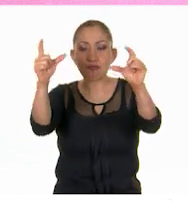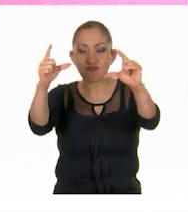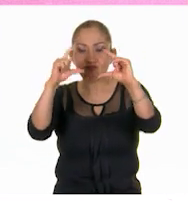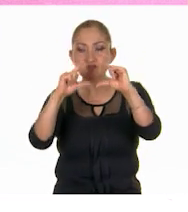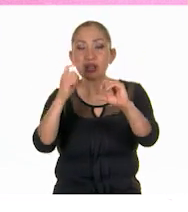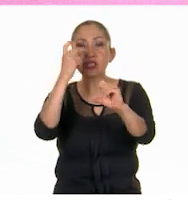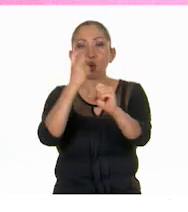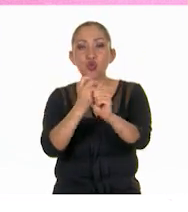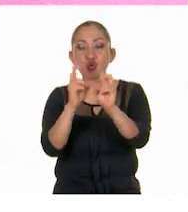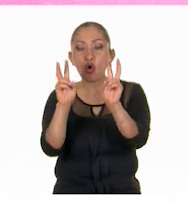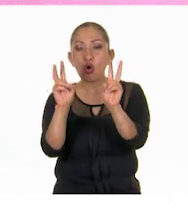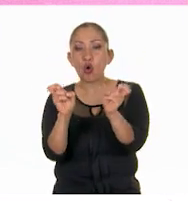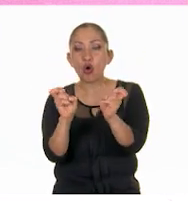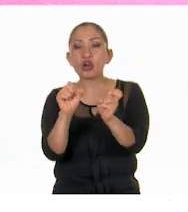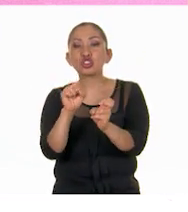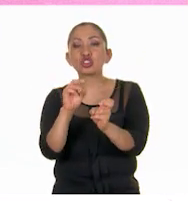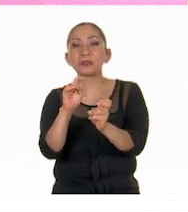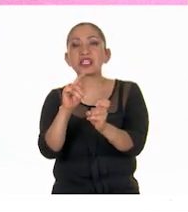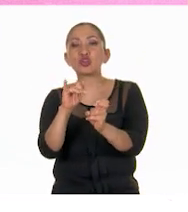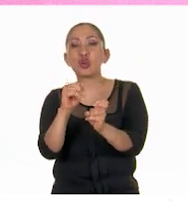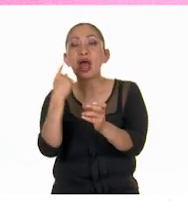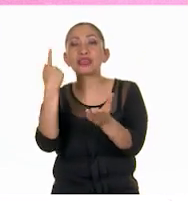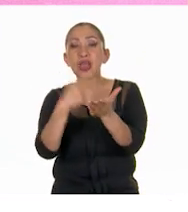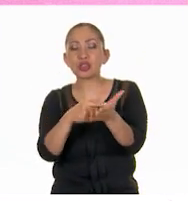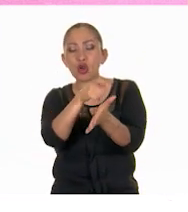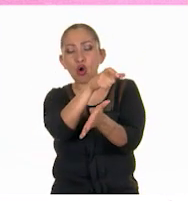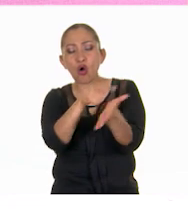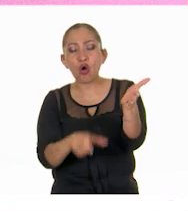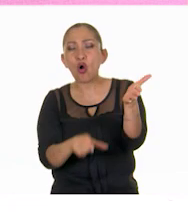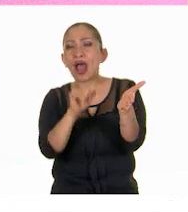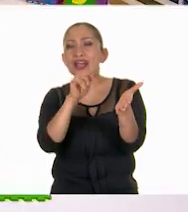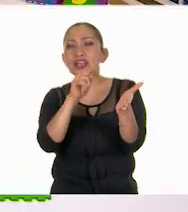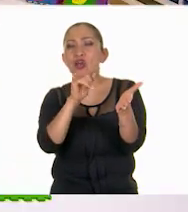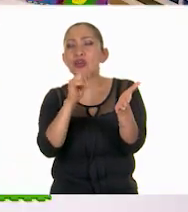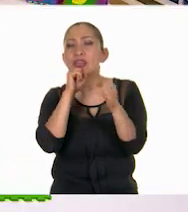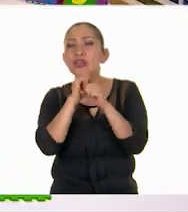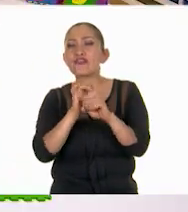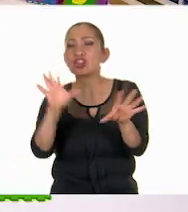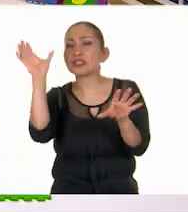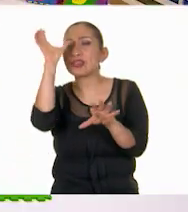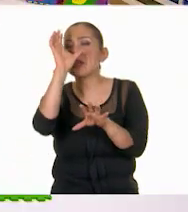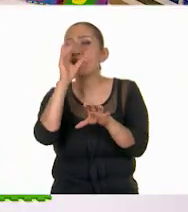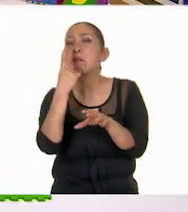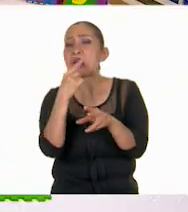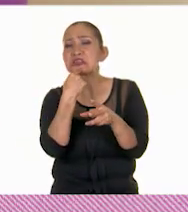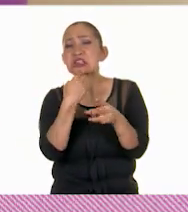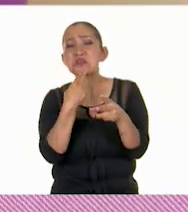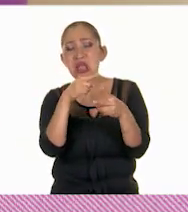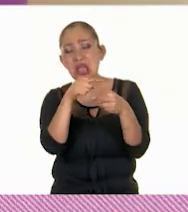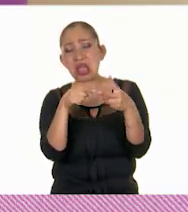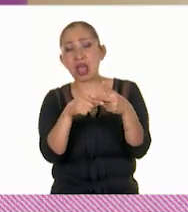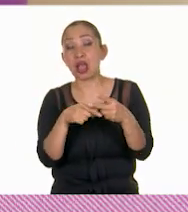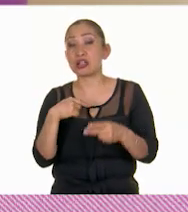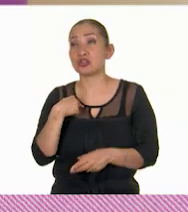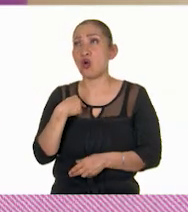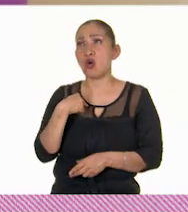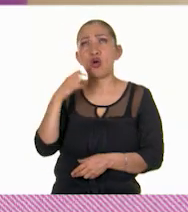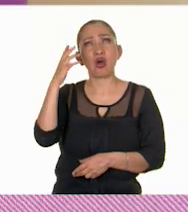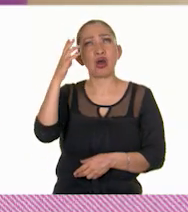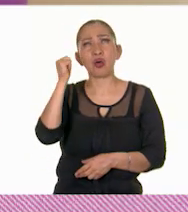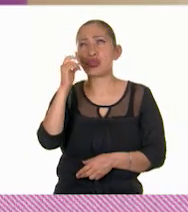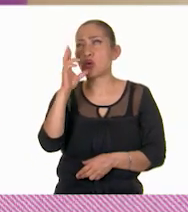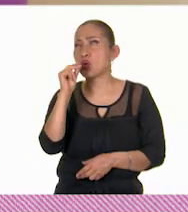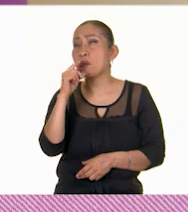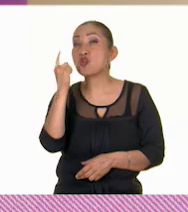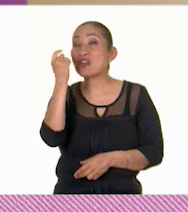en un artículo de divulgación científica? ¿De eso? No recuerdo mucho, pero